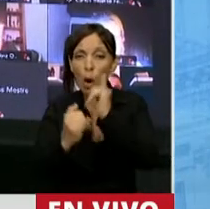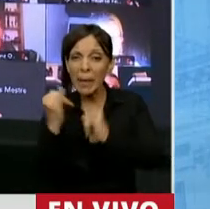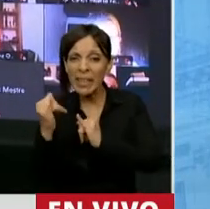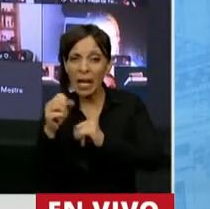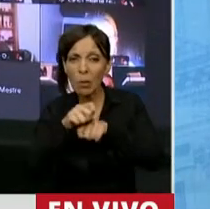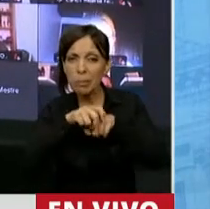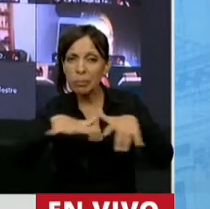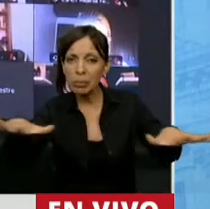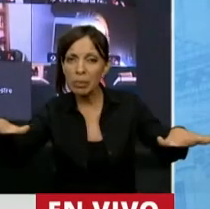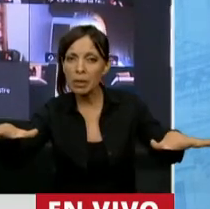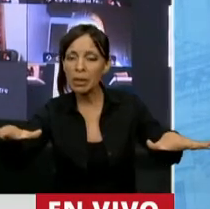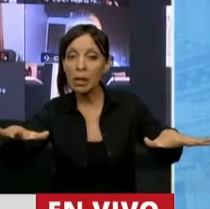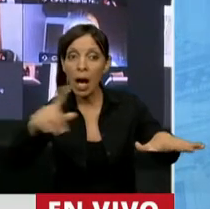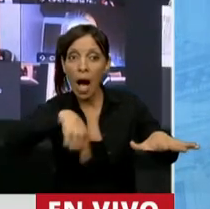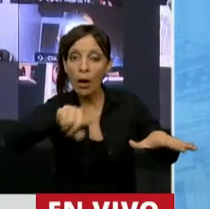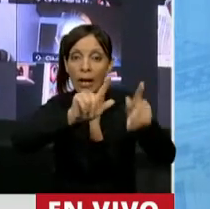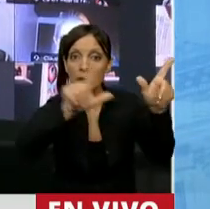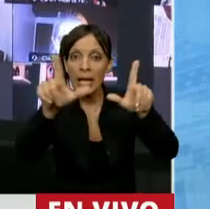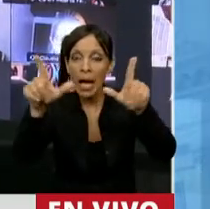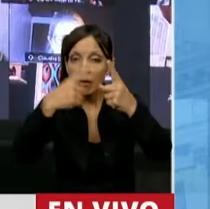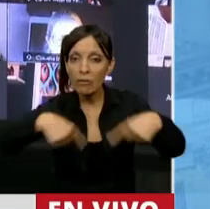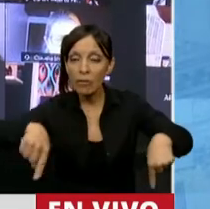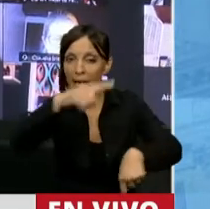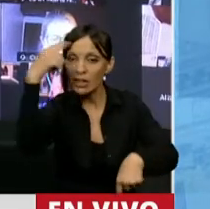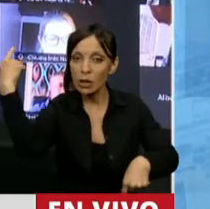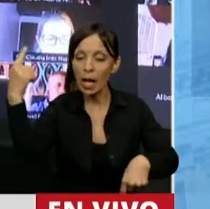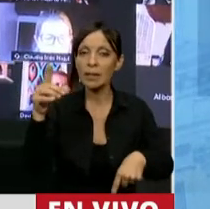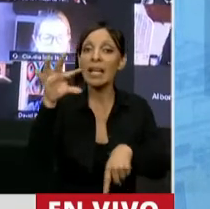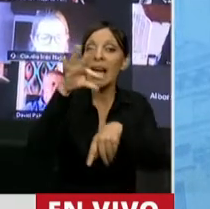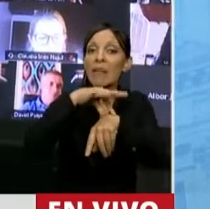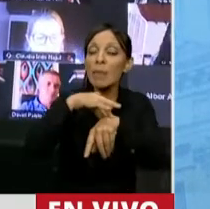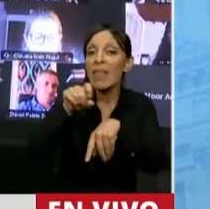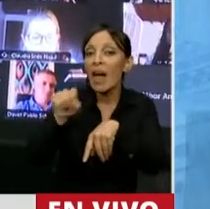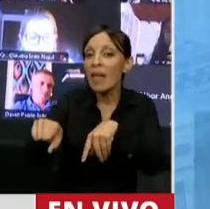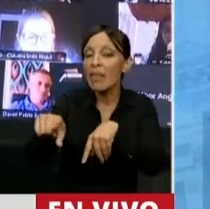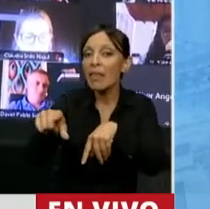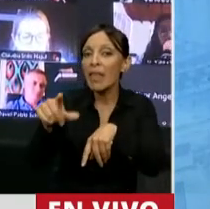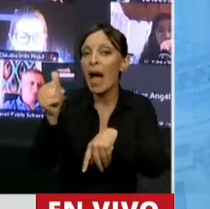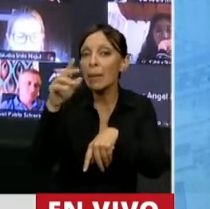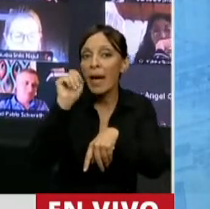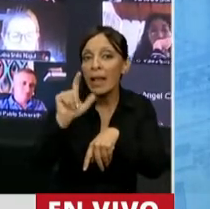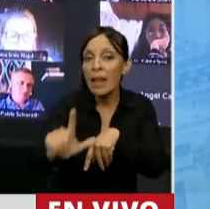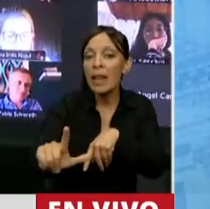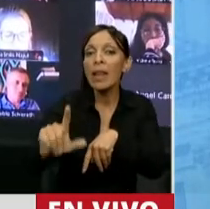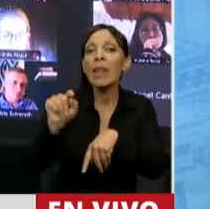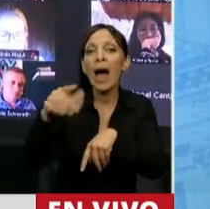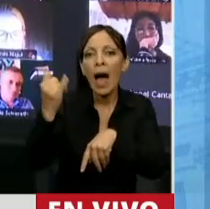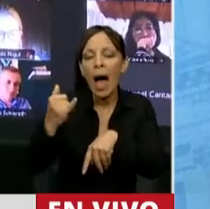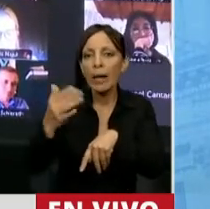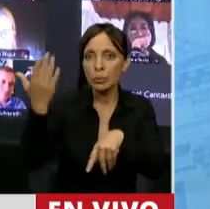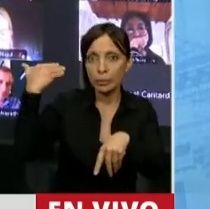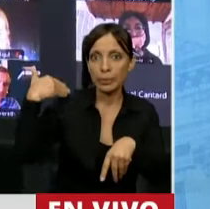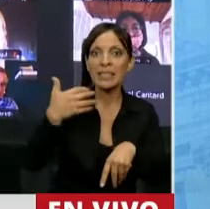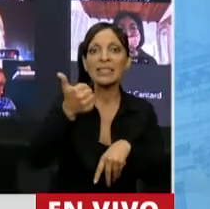llenado a los medios nacionales. La enfermedad que tiene esta niña tiene mucho tiempo, lleva seis